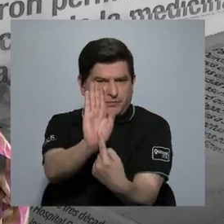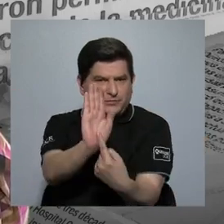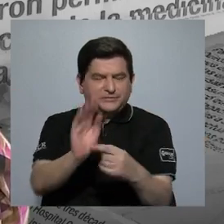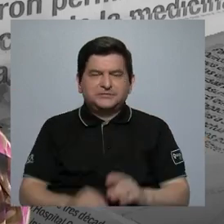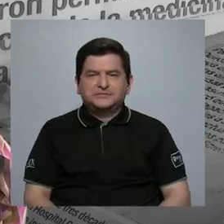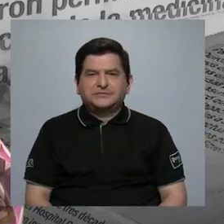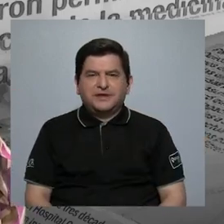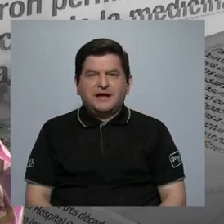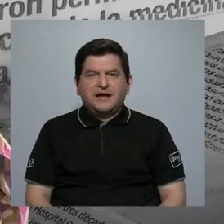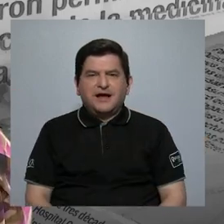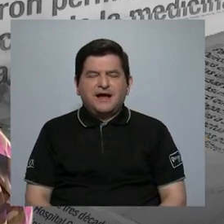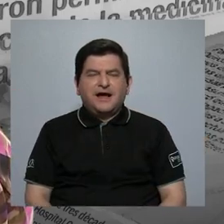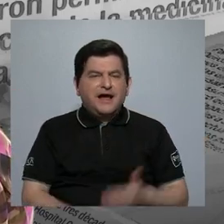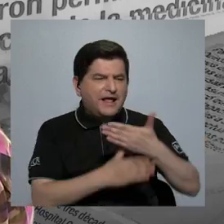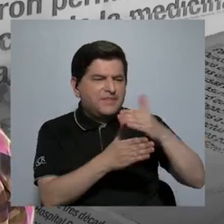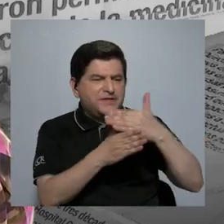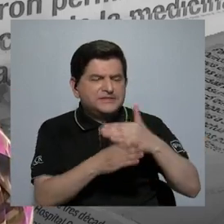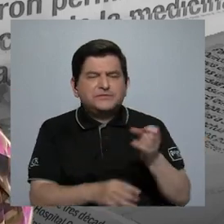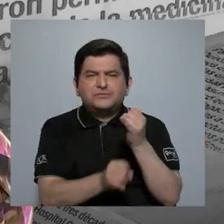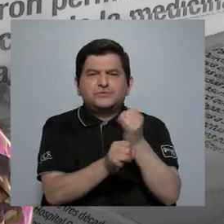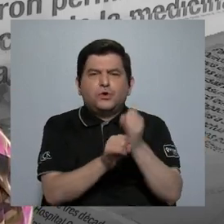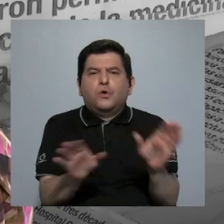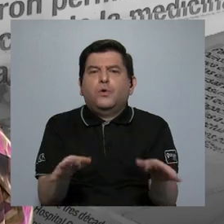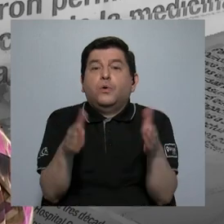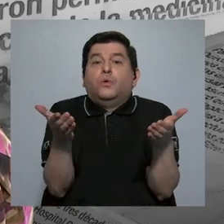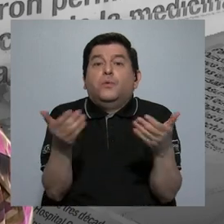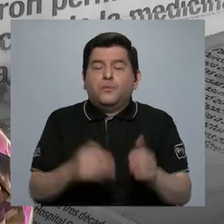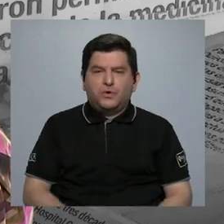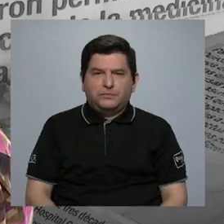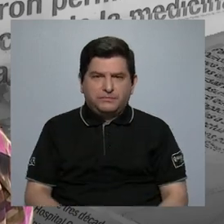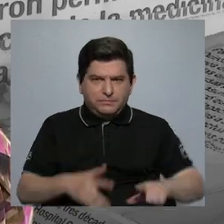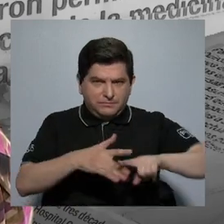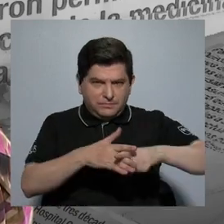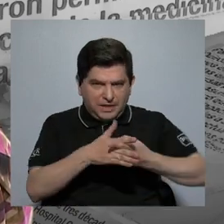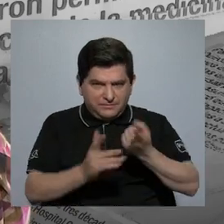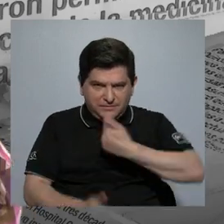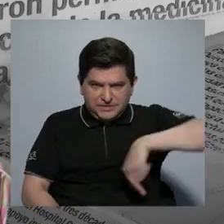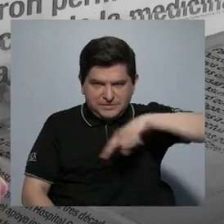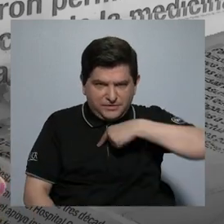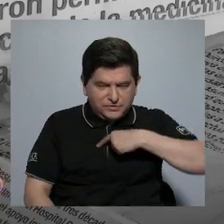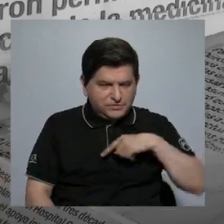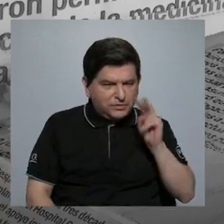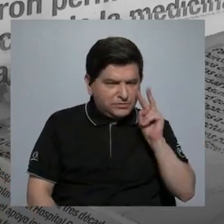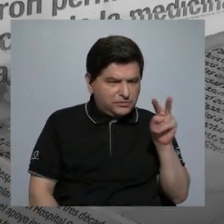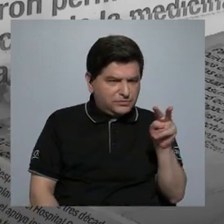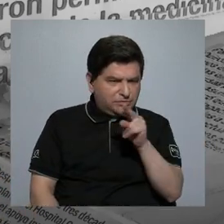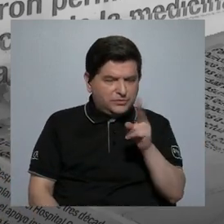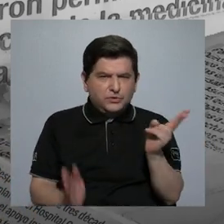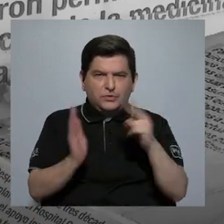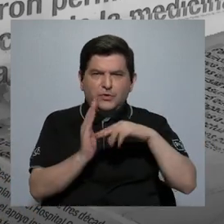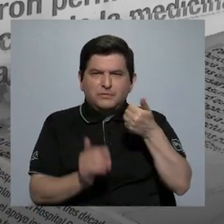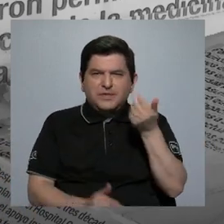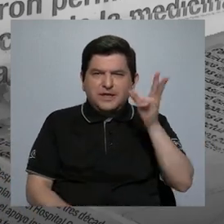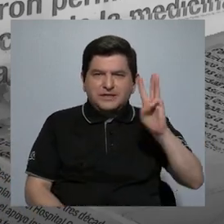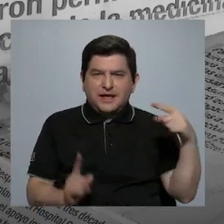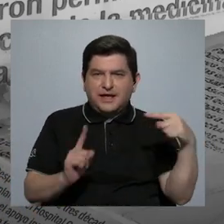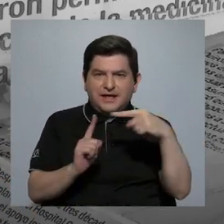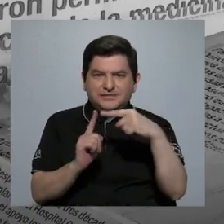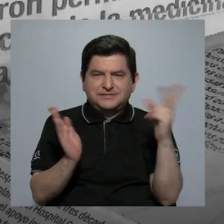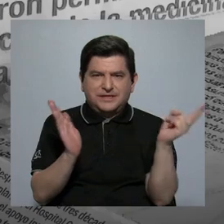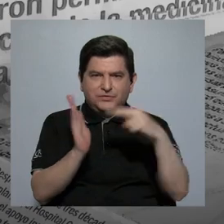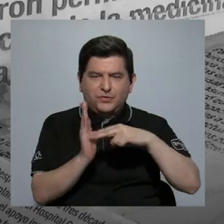evidenciara, digamos, cómo era la asignación por parte de las instituciones. Entonces empezamos a ver efectivamente desde el 2016